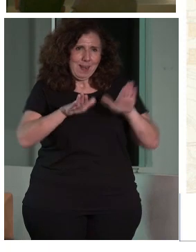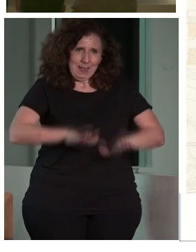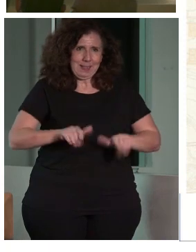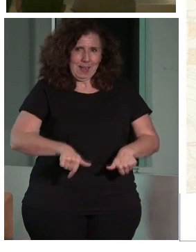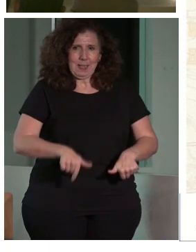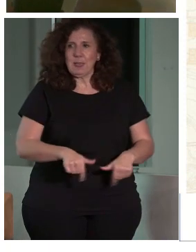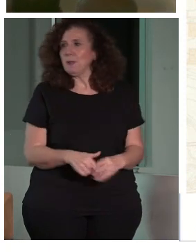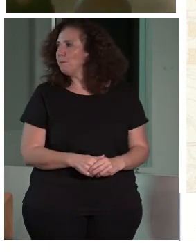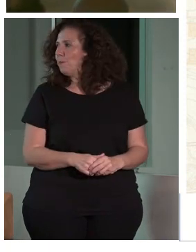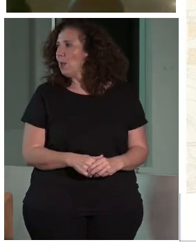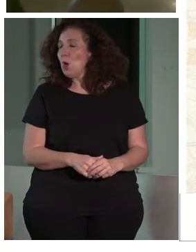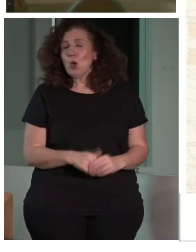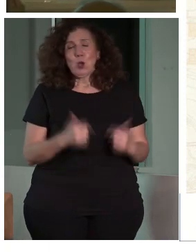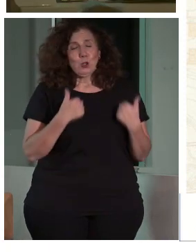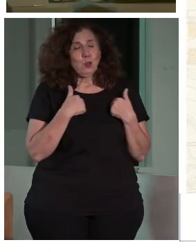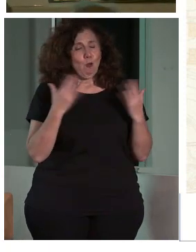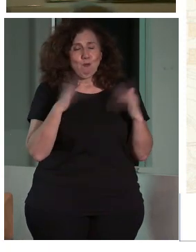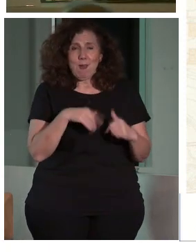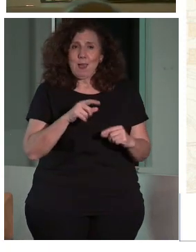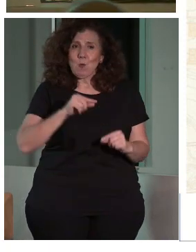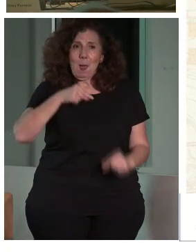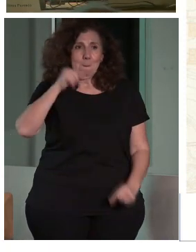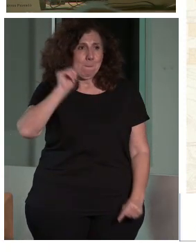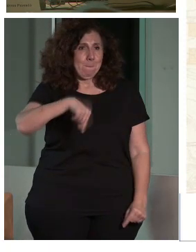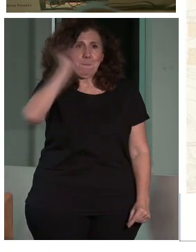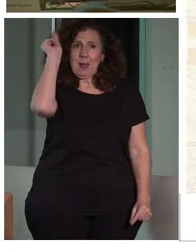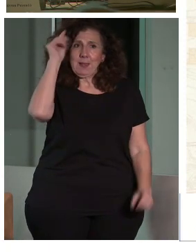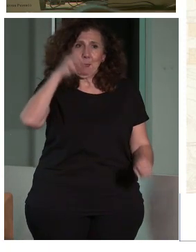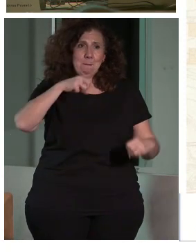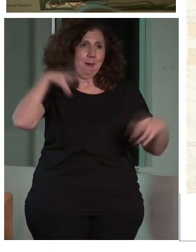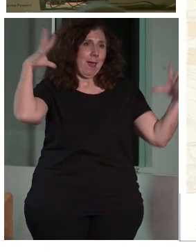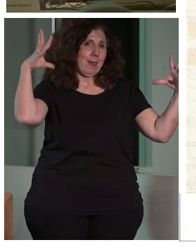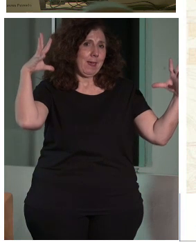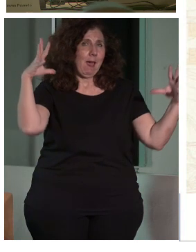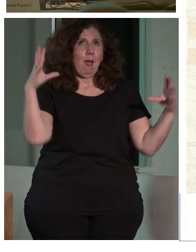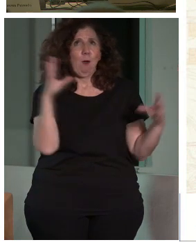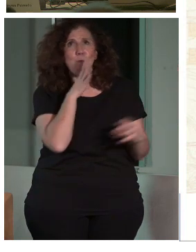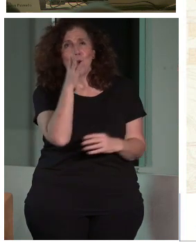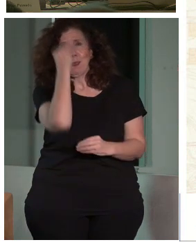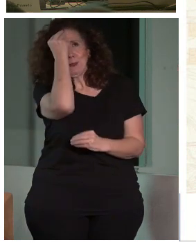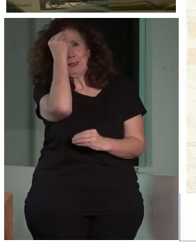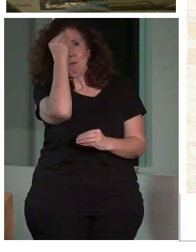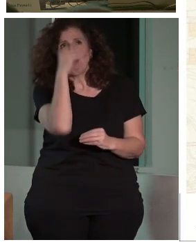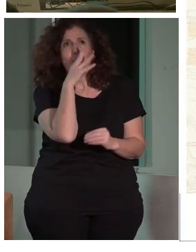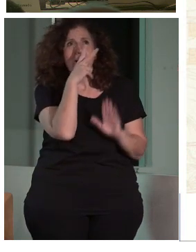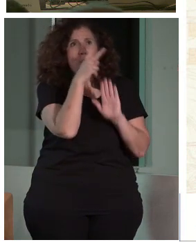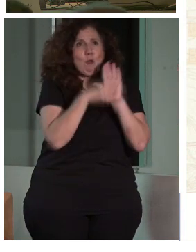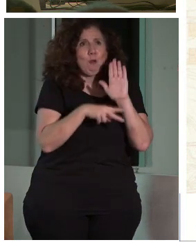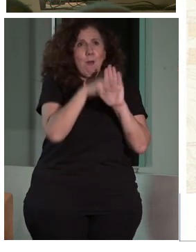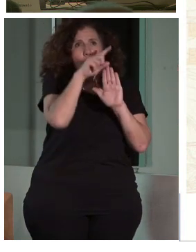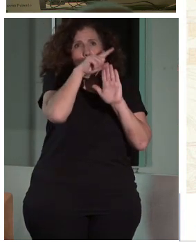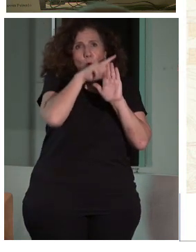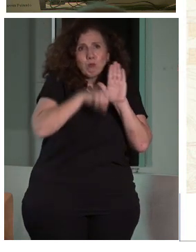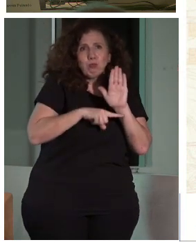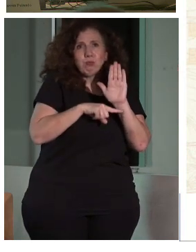no he traído una varita mágica, no penséis, después de que con un estándar o con una norma vamos a volver el patrimonio accesible, ni mucho